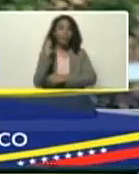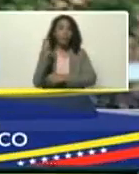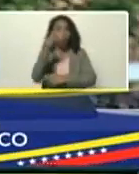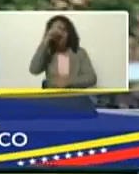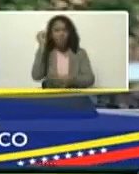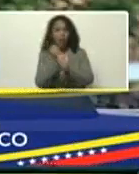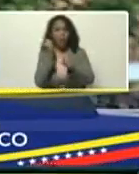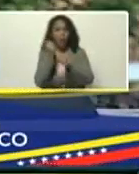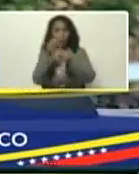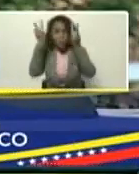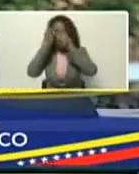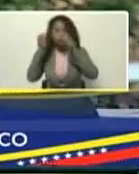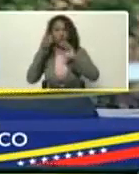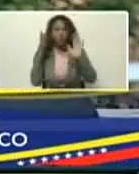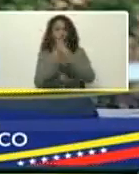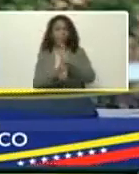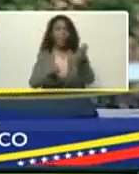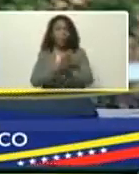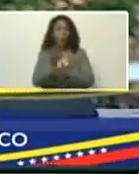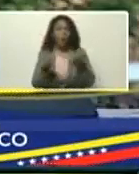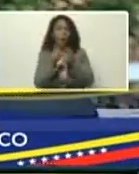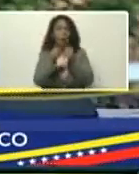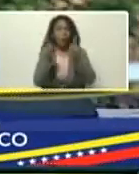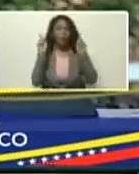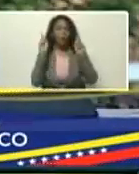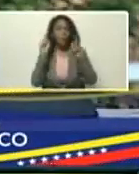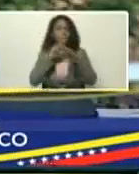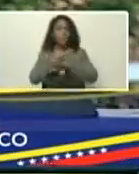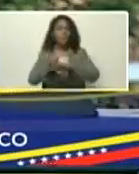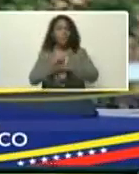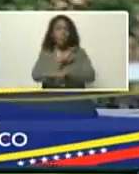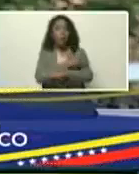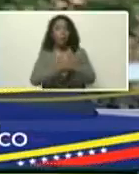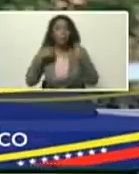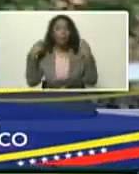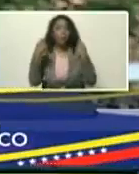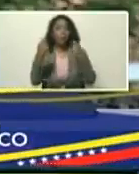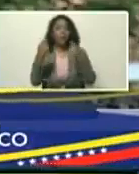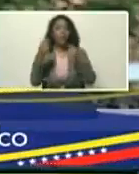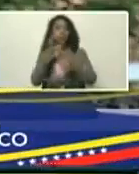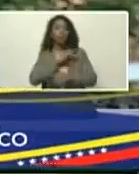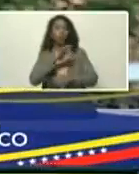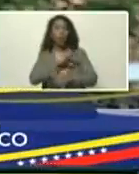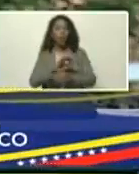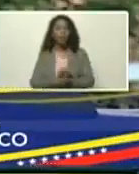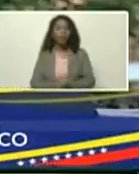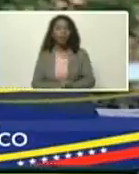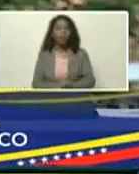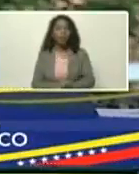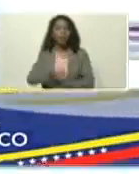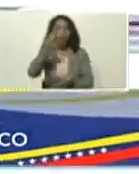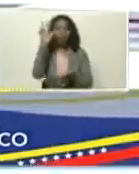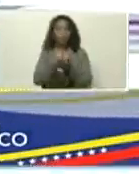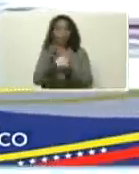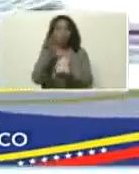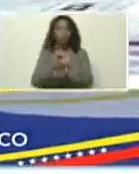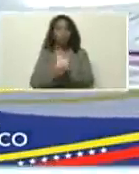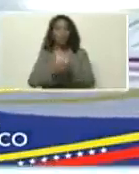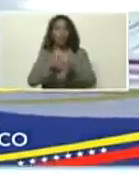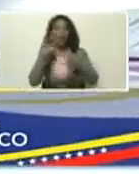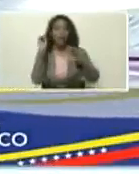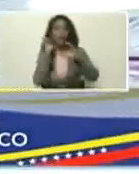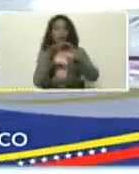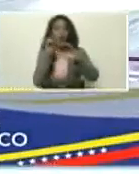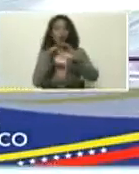trabajo, de investigación, sobre crisis climática, a través del ministerio, del poder popular, para ecosocialismo, ha aprobado, la creación del fondo,